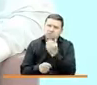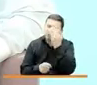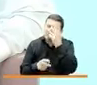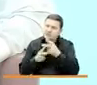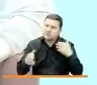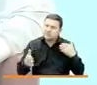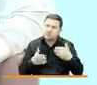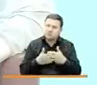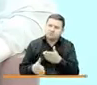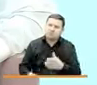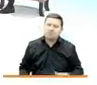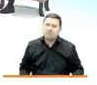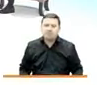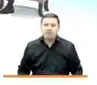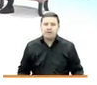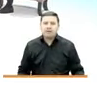Histórica.